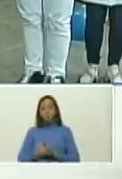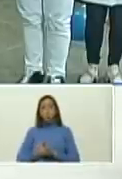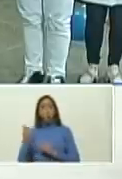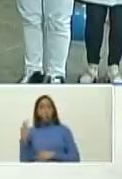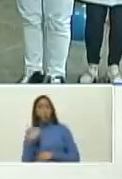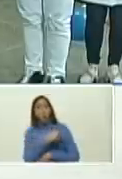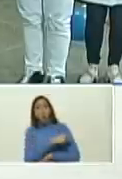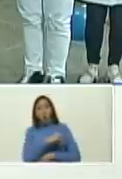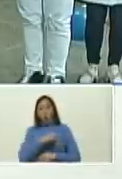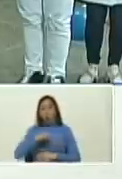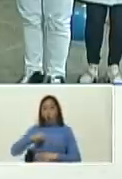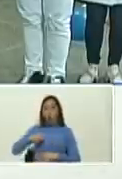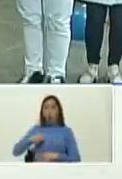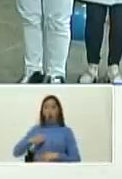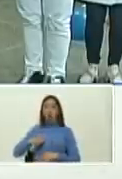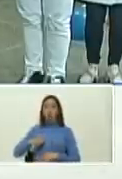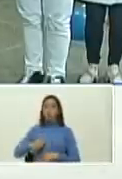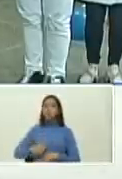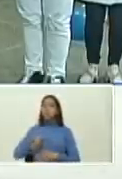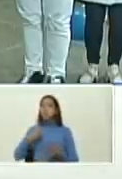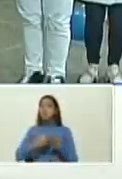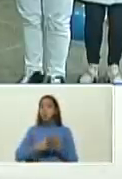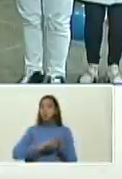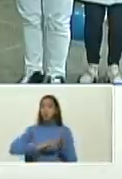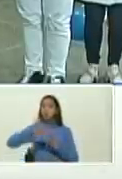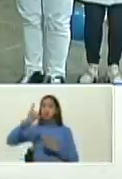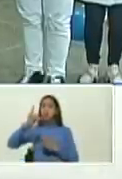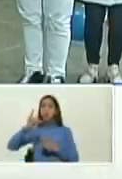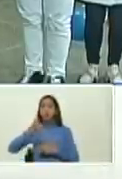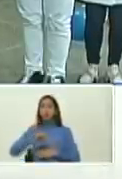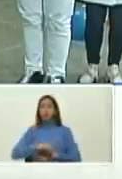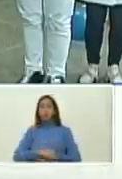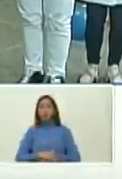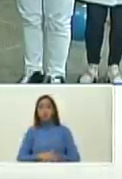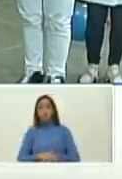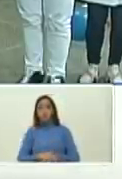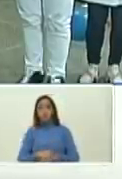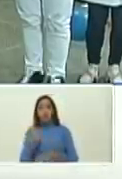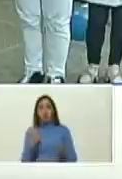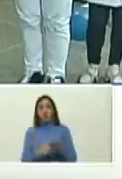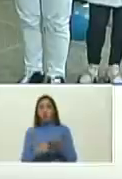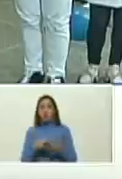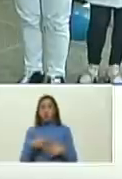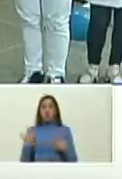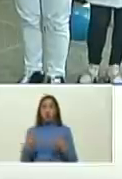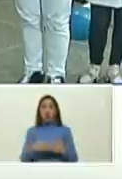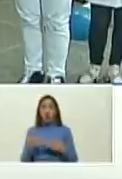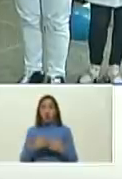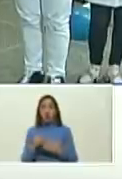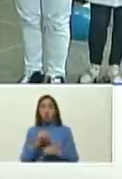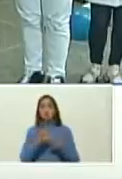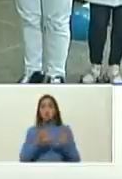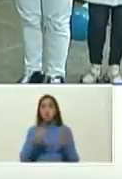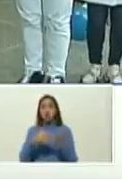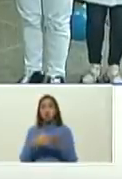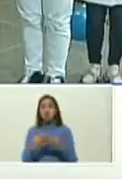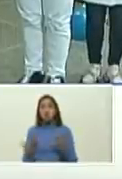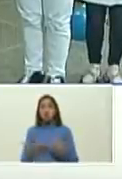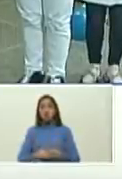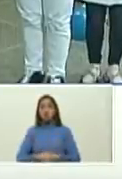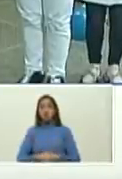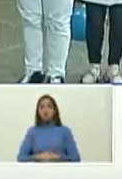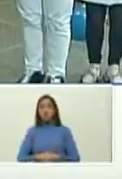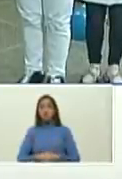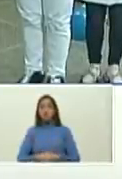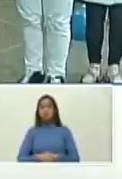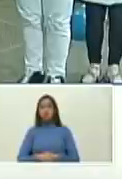un ojo de la cara y el otro también le cobran ¿cuánto? 10 mil dólares fácil para un plancito de